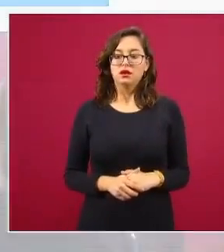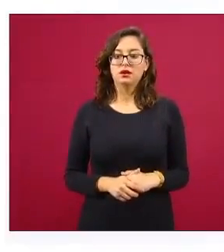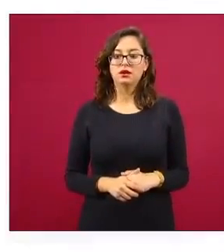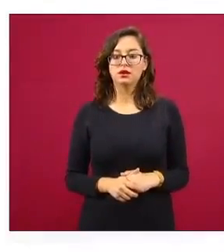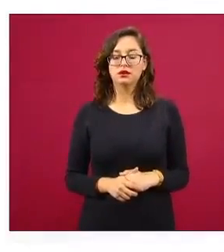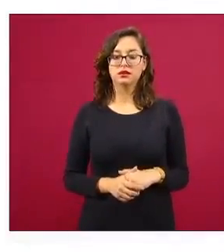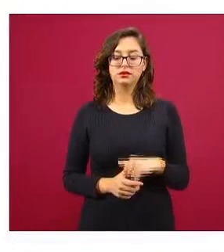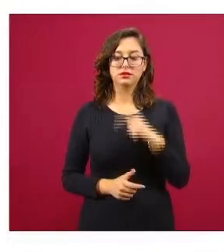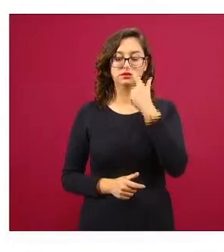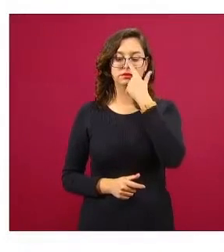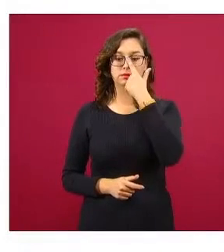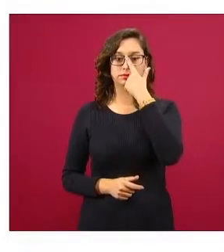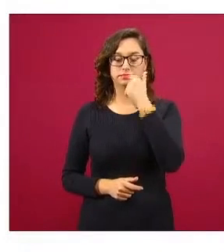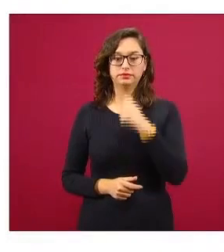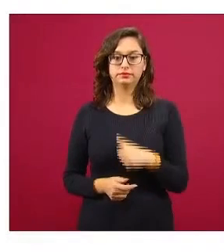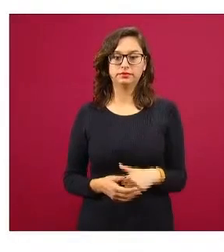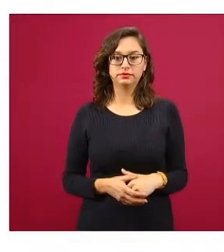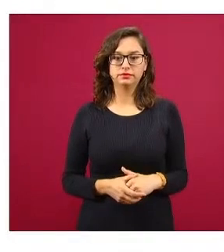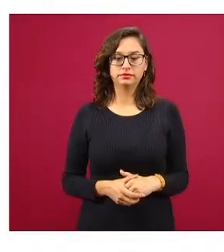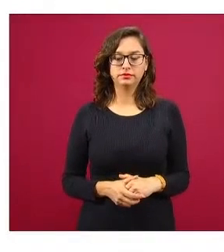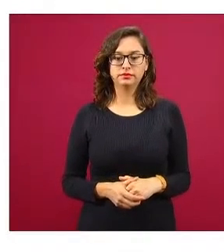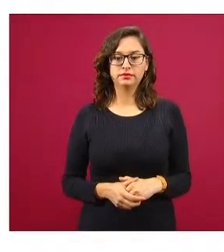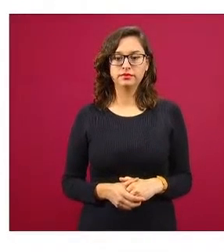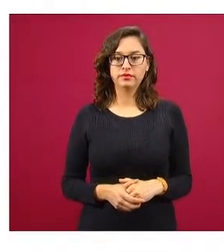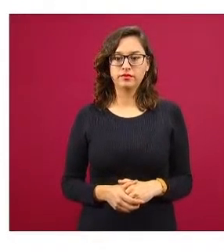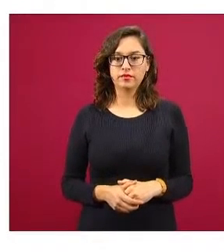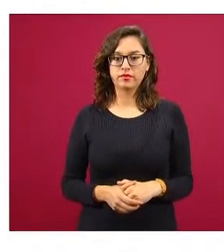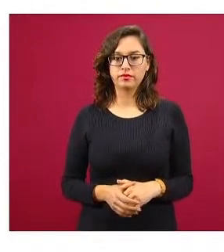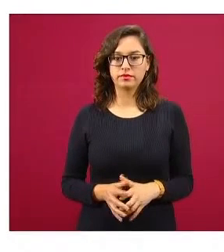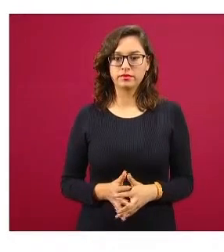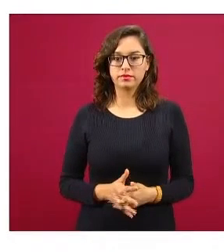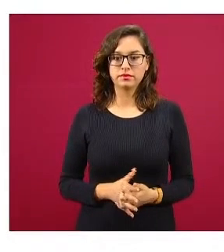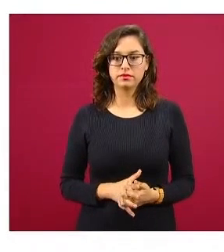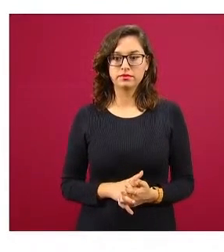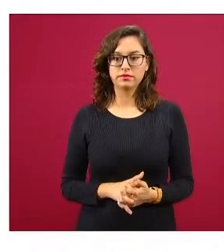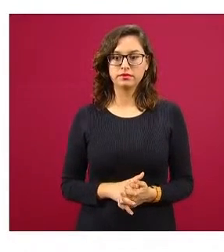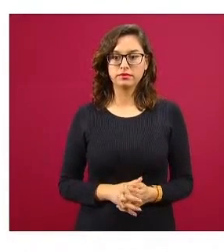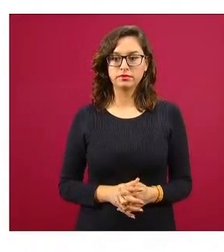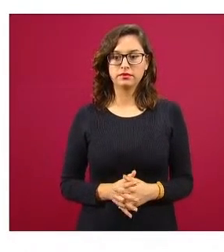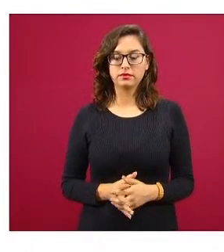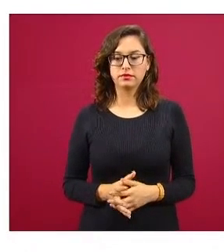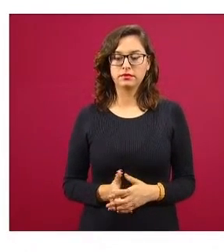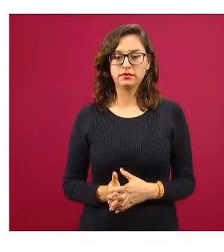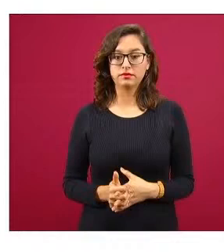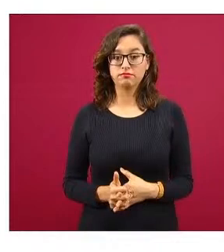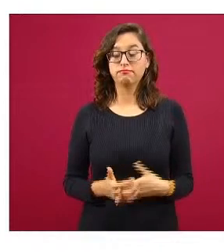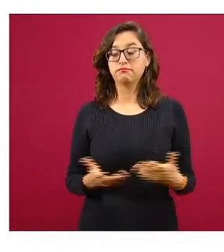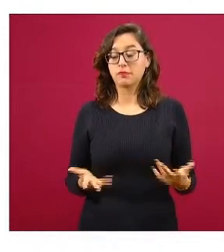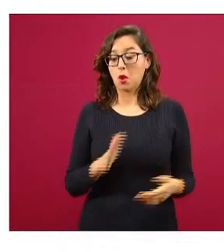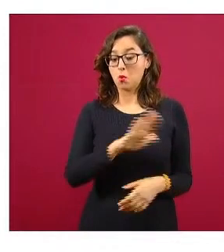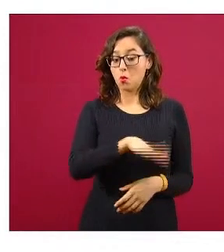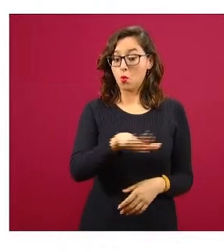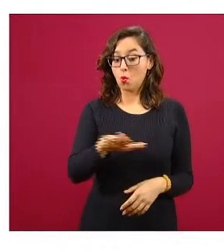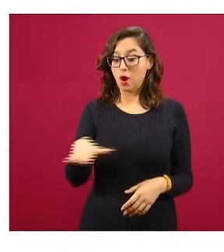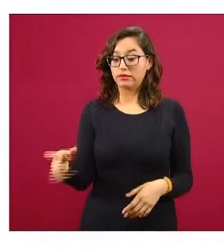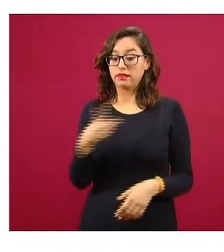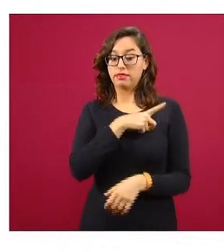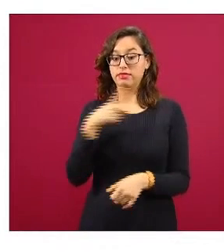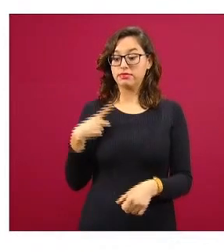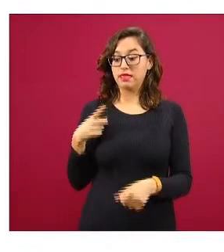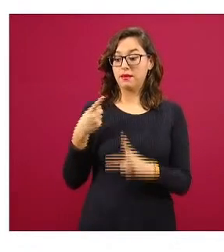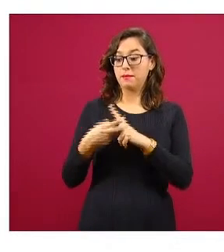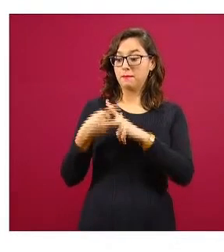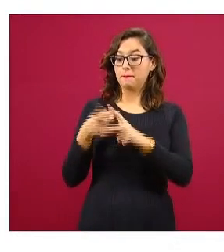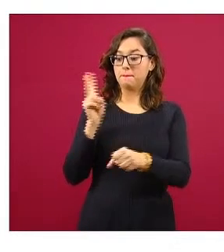una medición del exceso de muertes más precisa este